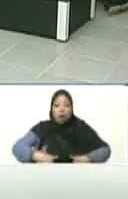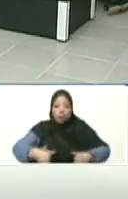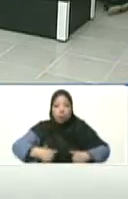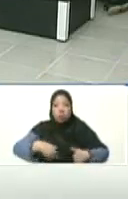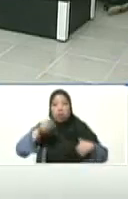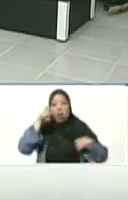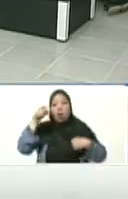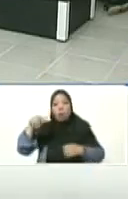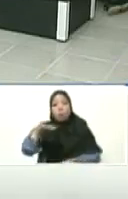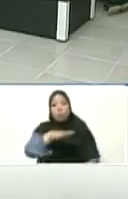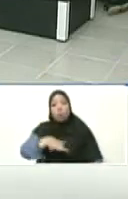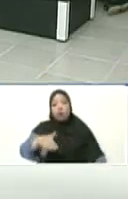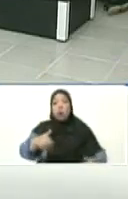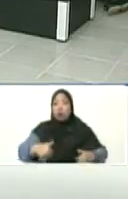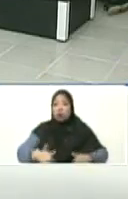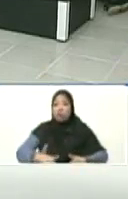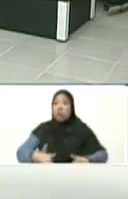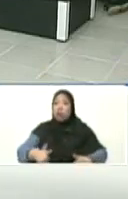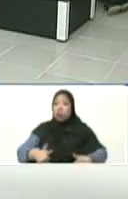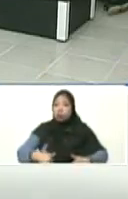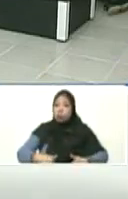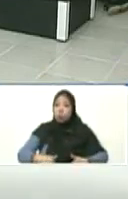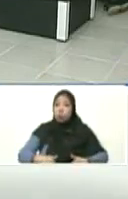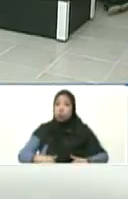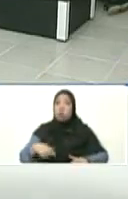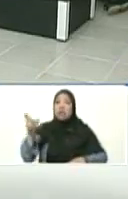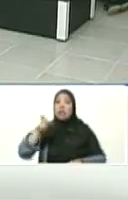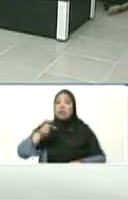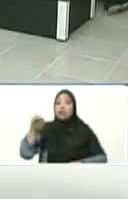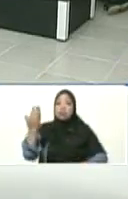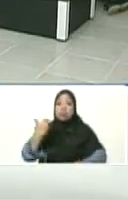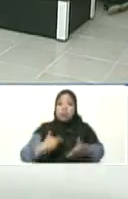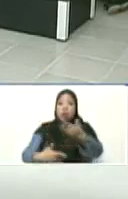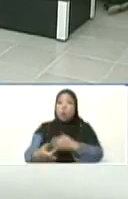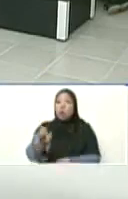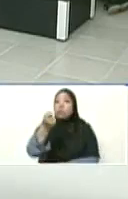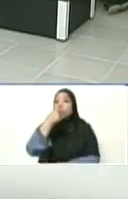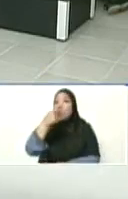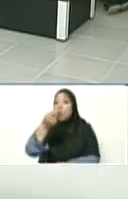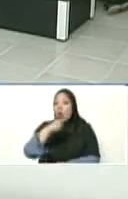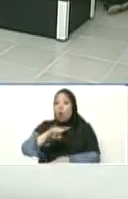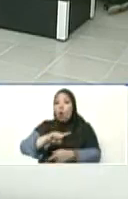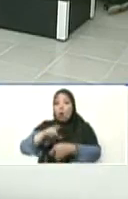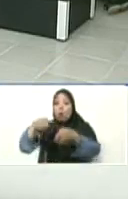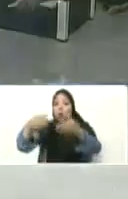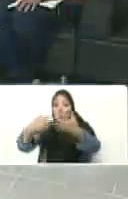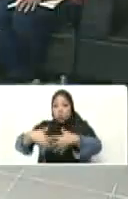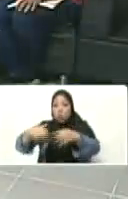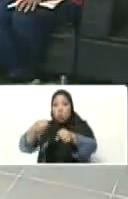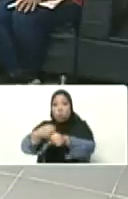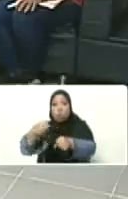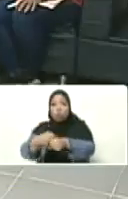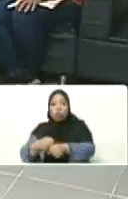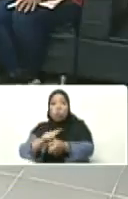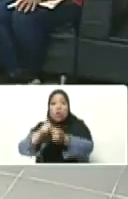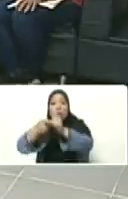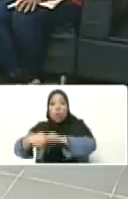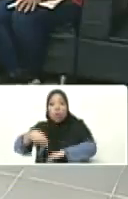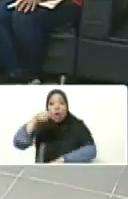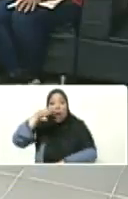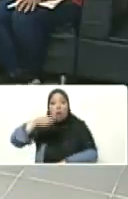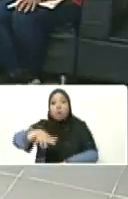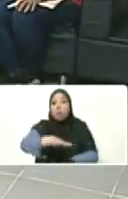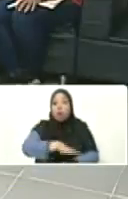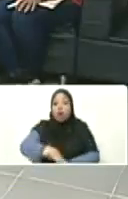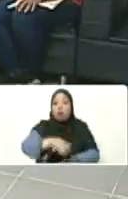común. Sí nos afectó. Nos afectó cuando necesitábamos importar una medicina, un transformador. Pero aquí se quedó el pueblo y el presidente y el gobierno